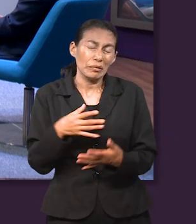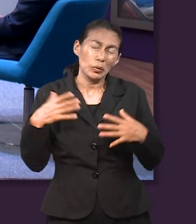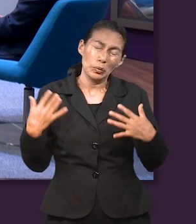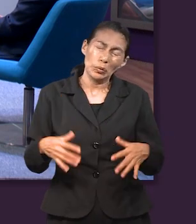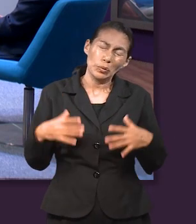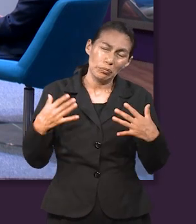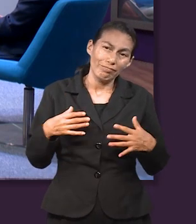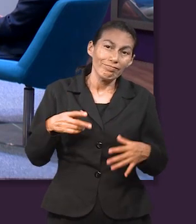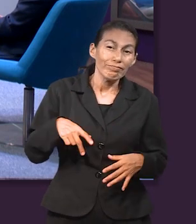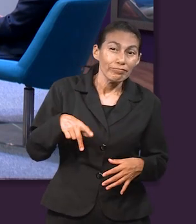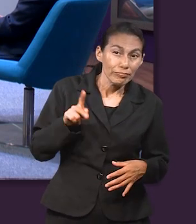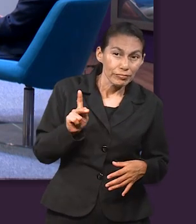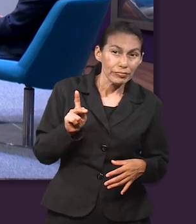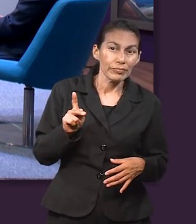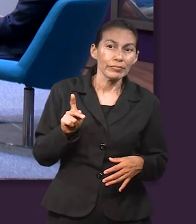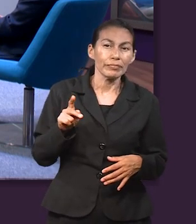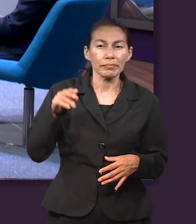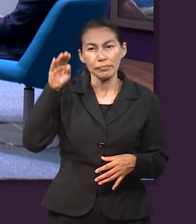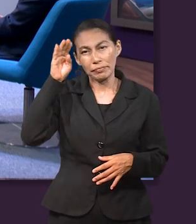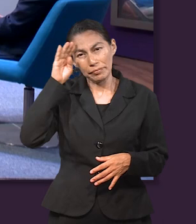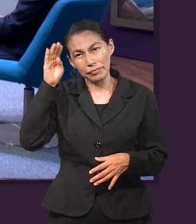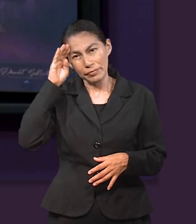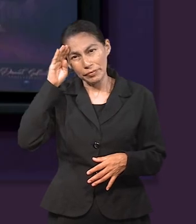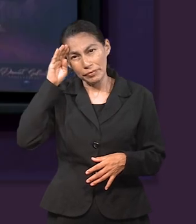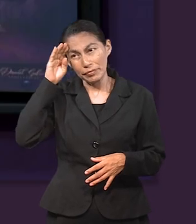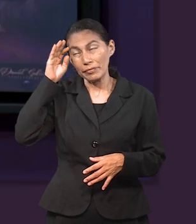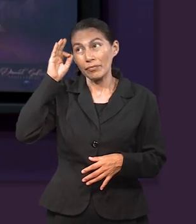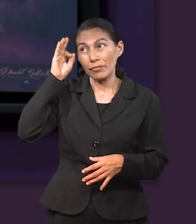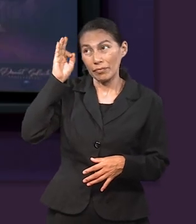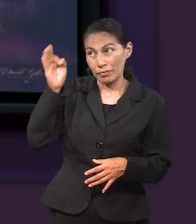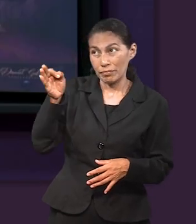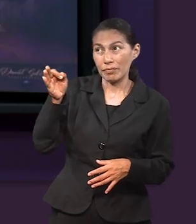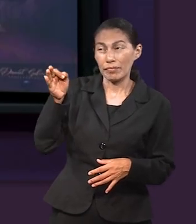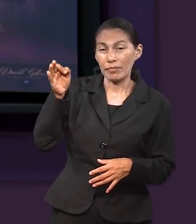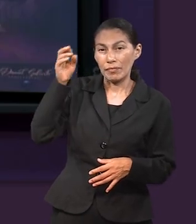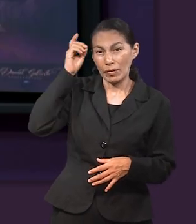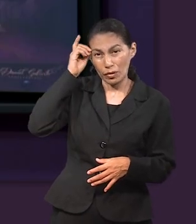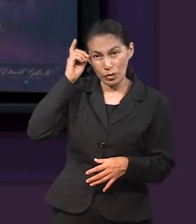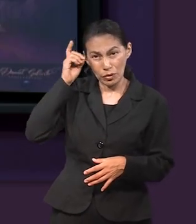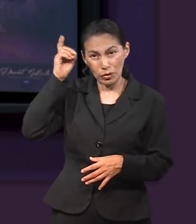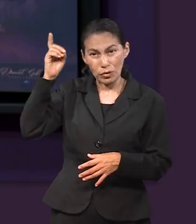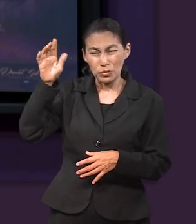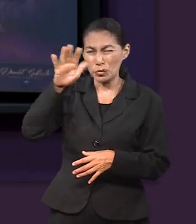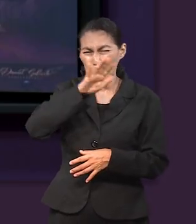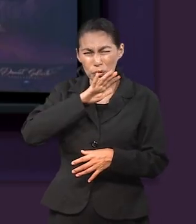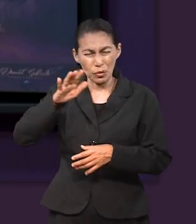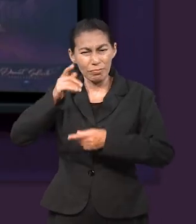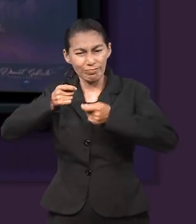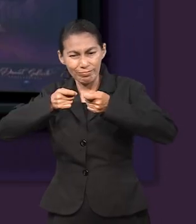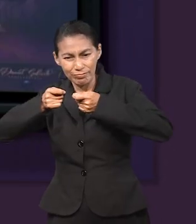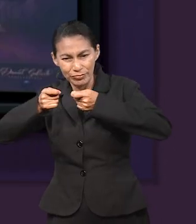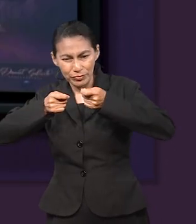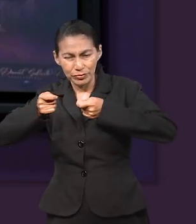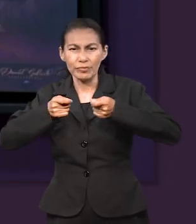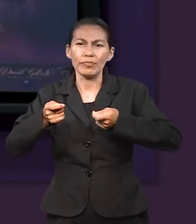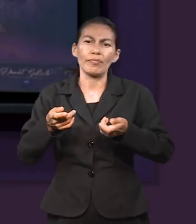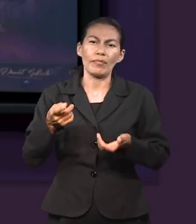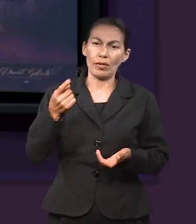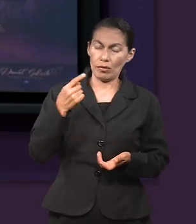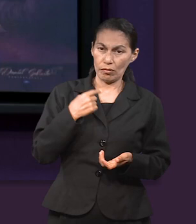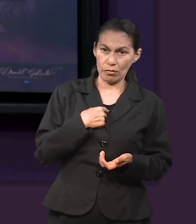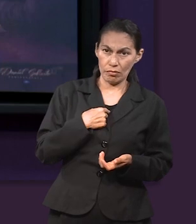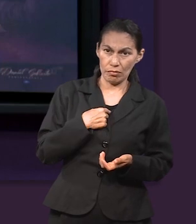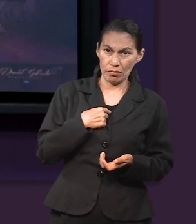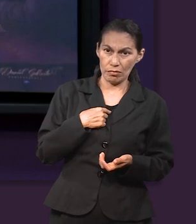y adaptarnos a lo que está pasando. Es difícil, es muy difícil dadas las circunstancias, pero creo que más que nada